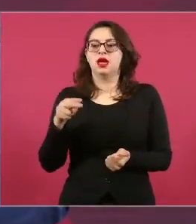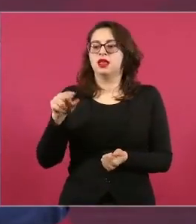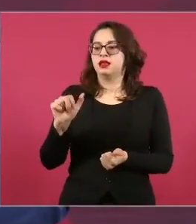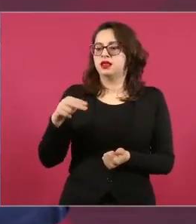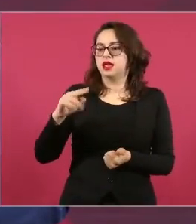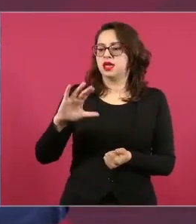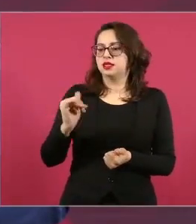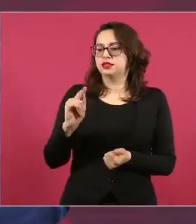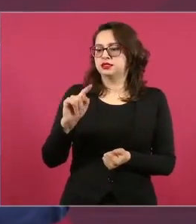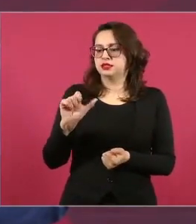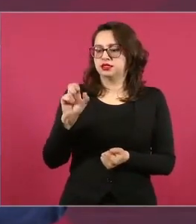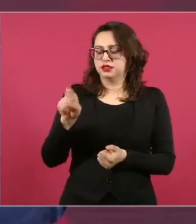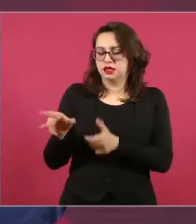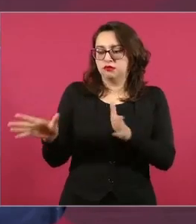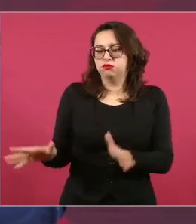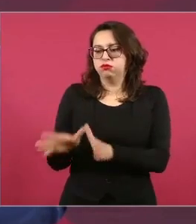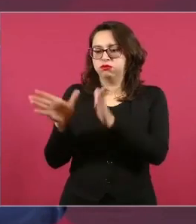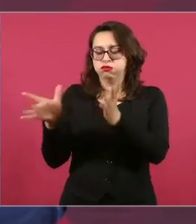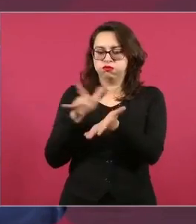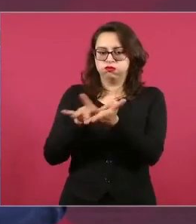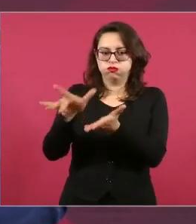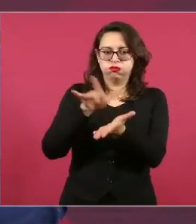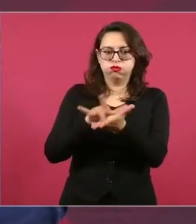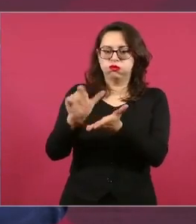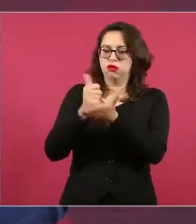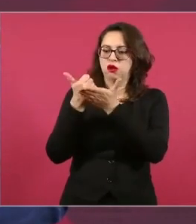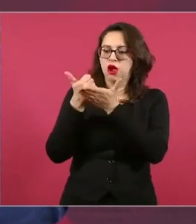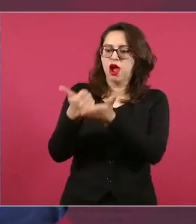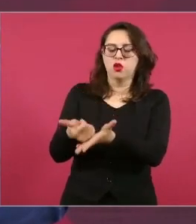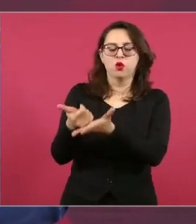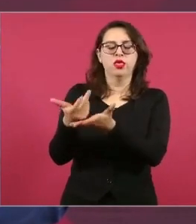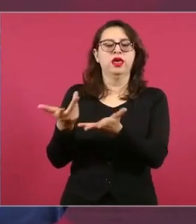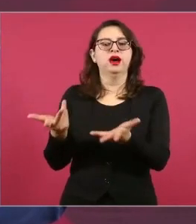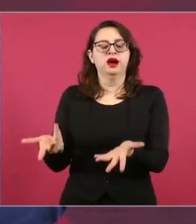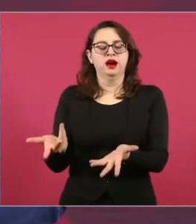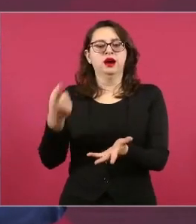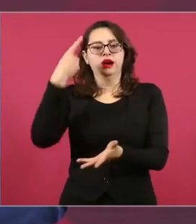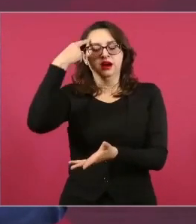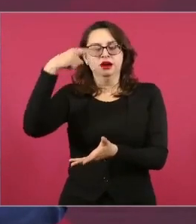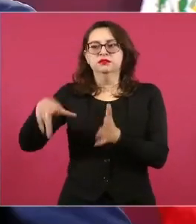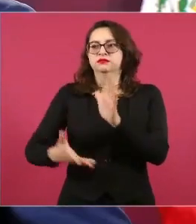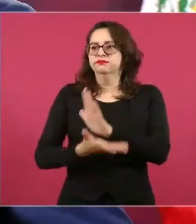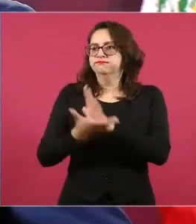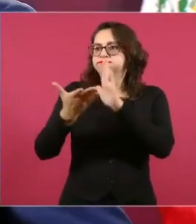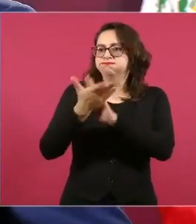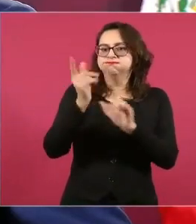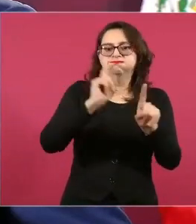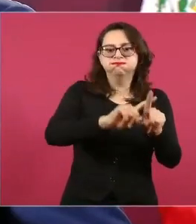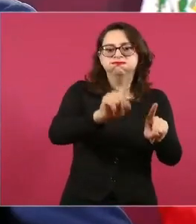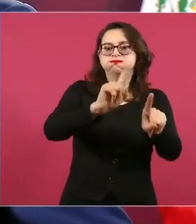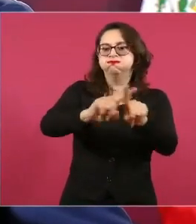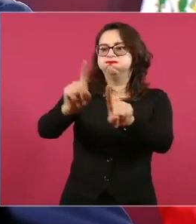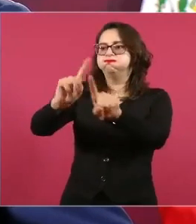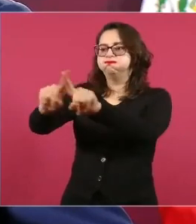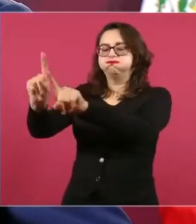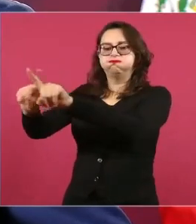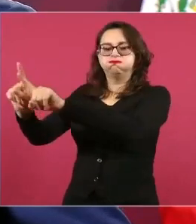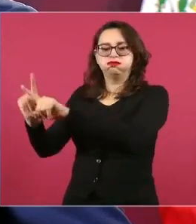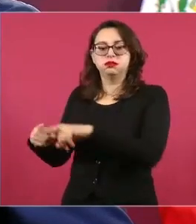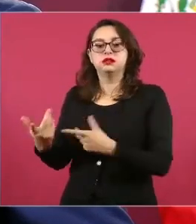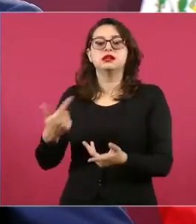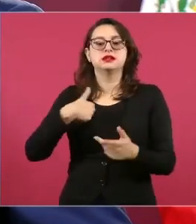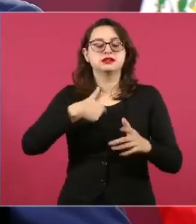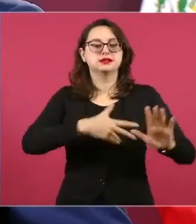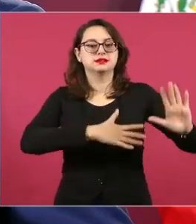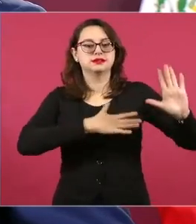con obras. Es mi compromiso.